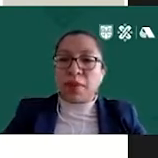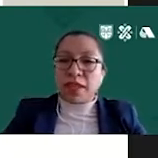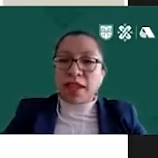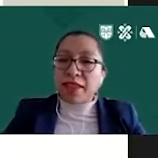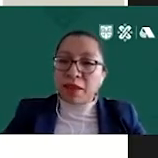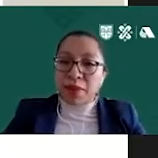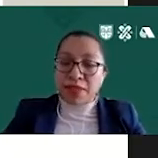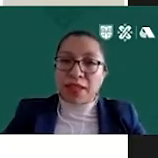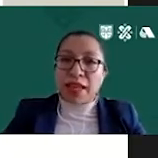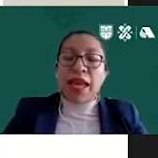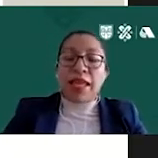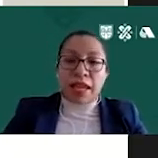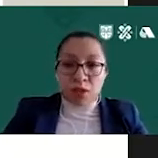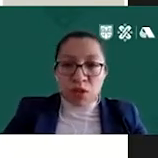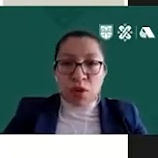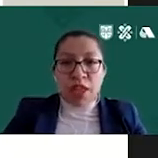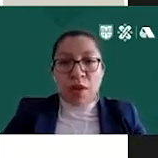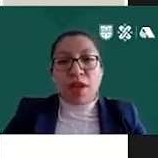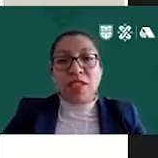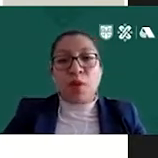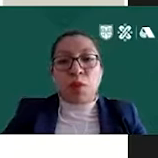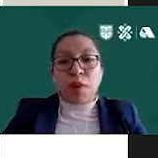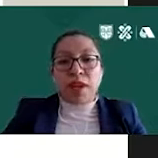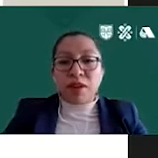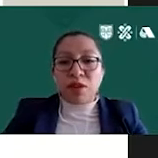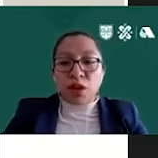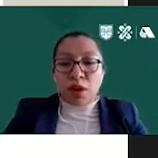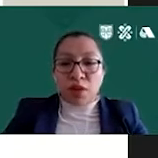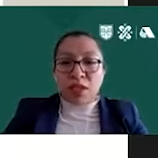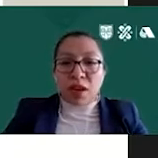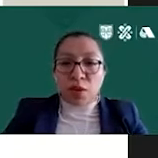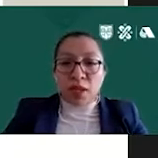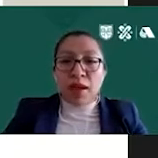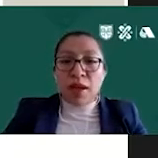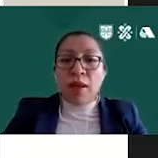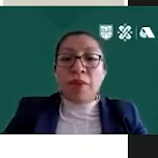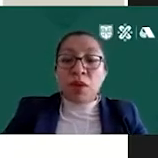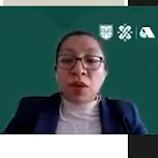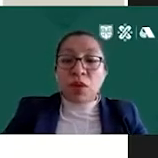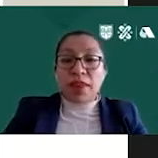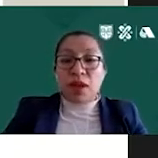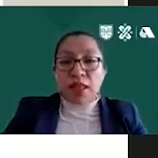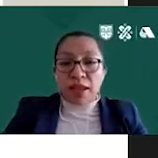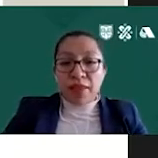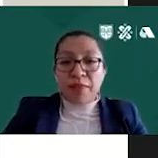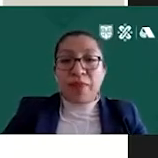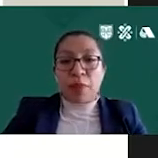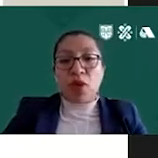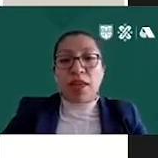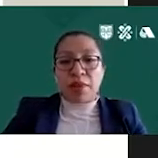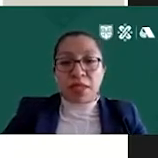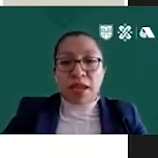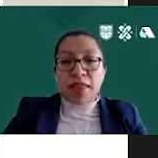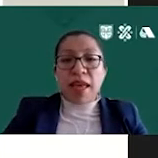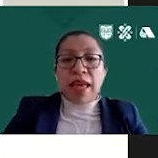justicia, libertad y paz. Tenemos otro objetivo que es promover entre los colaboradores de la Junta una cultura de igualdad, de